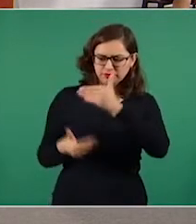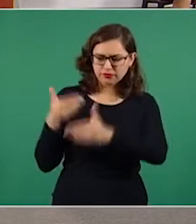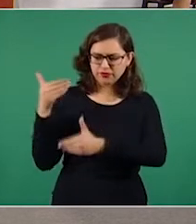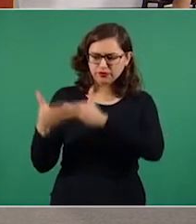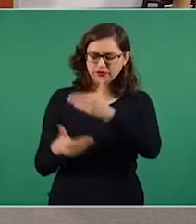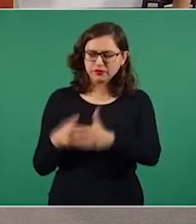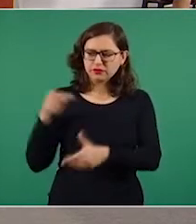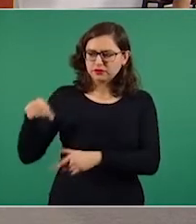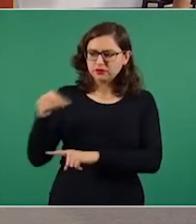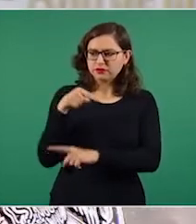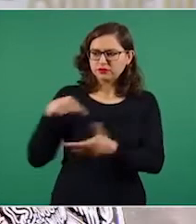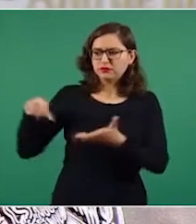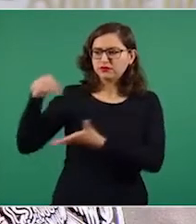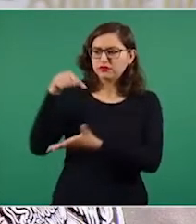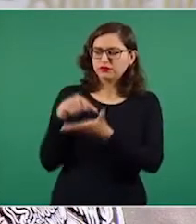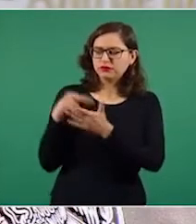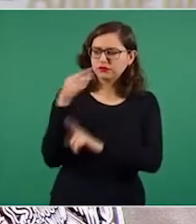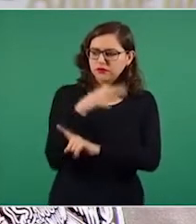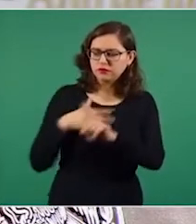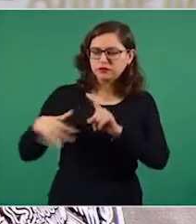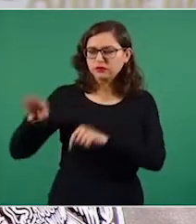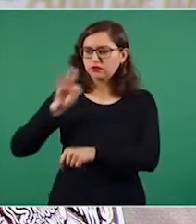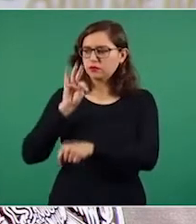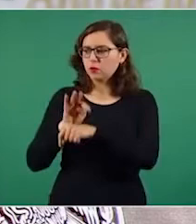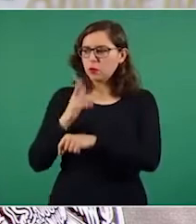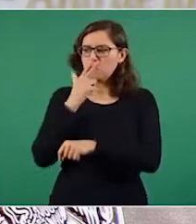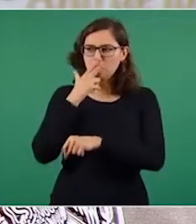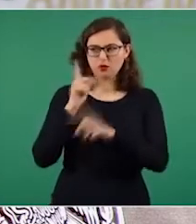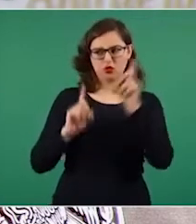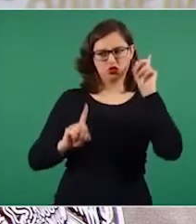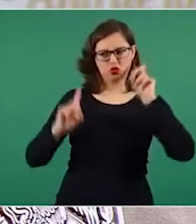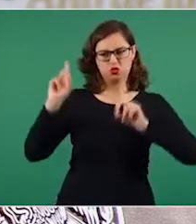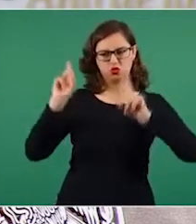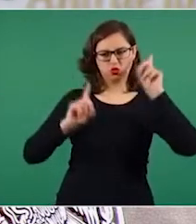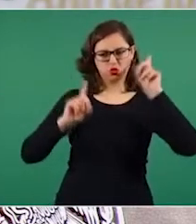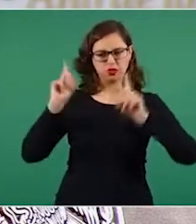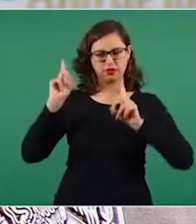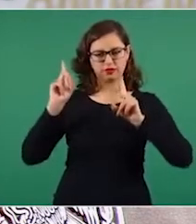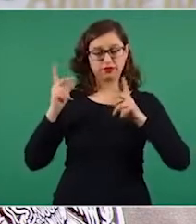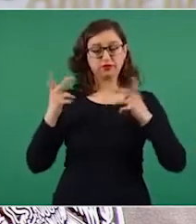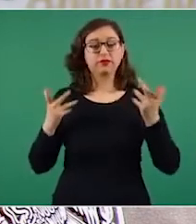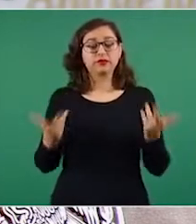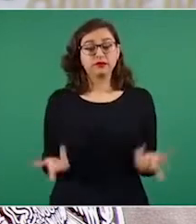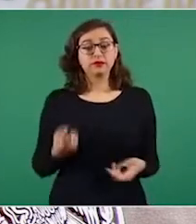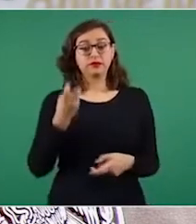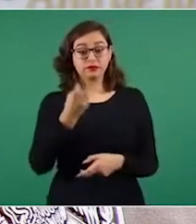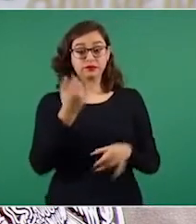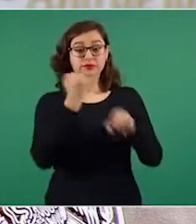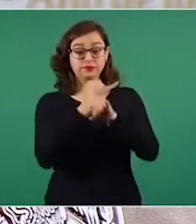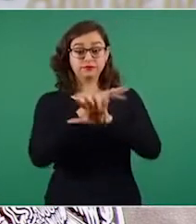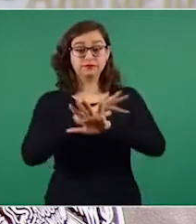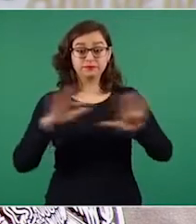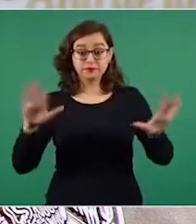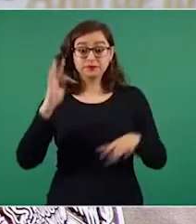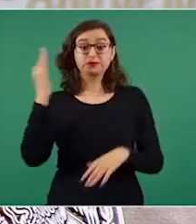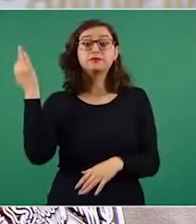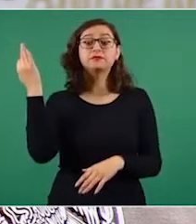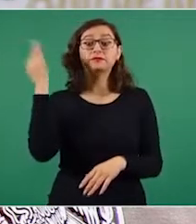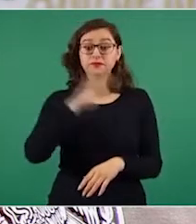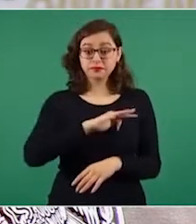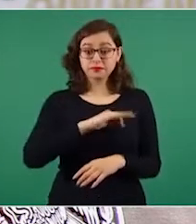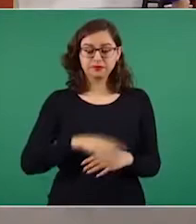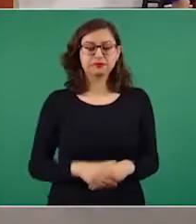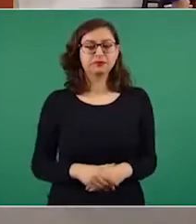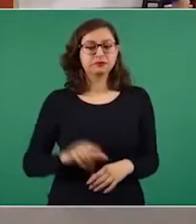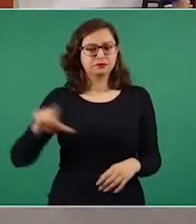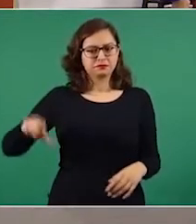decretar este espacio como área natural protegida. Esta información es falsa. El gobierno de México